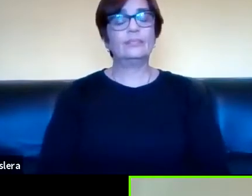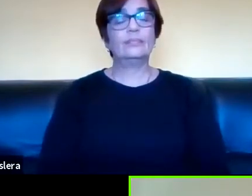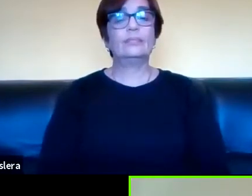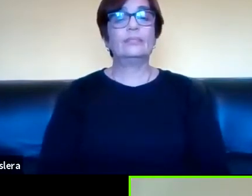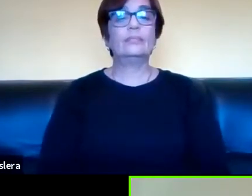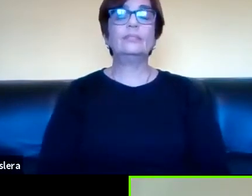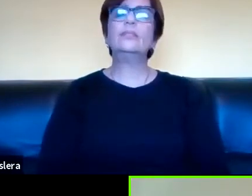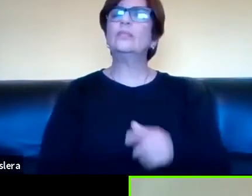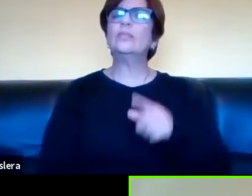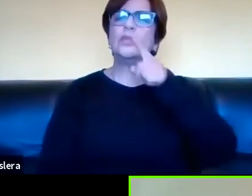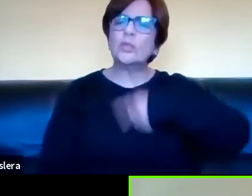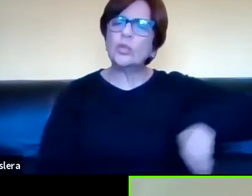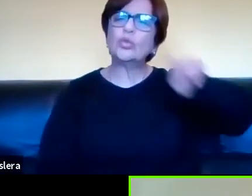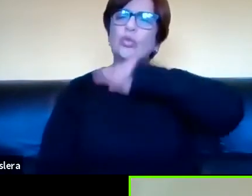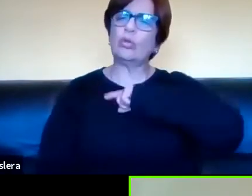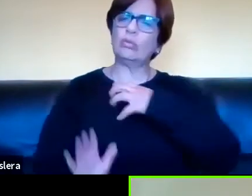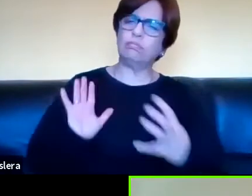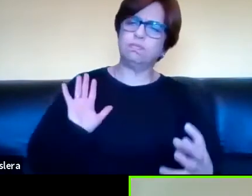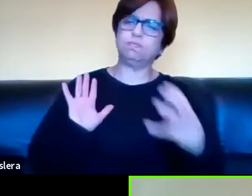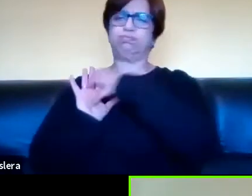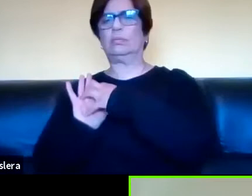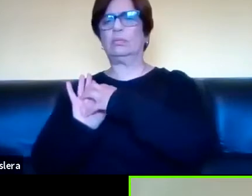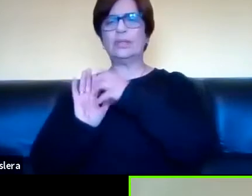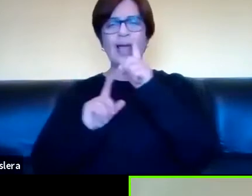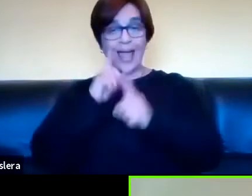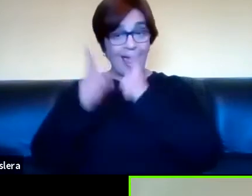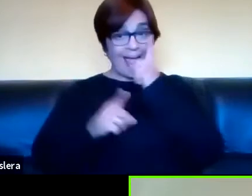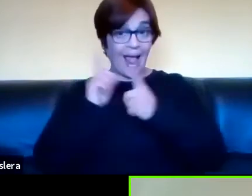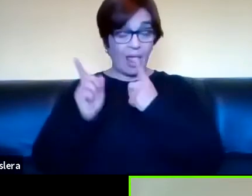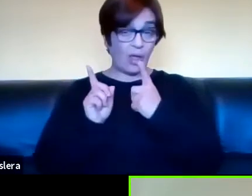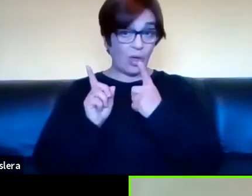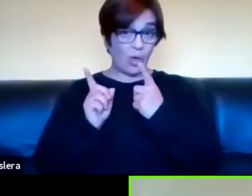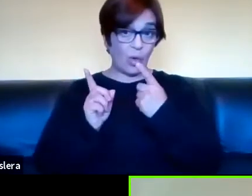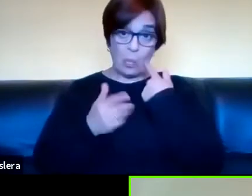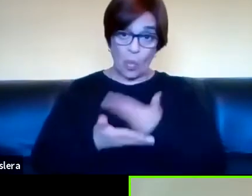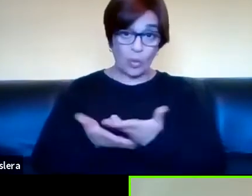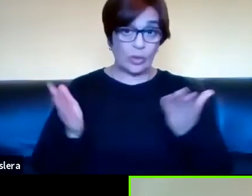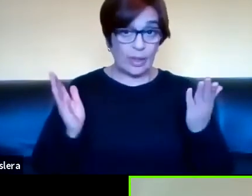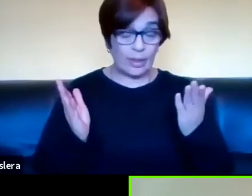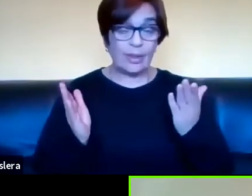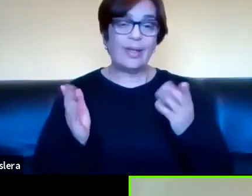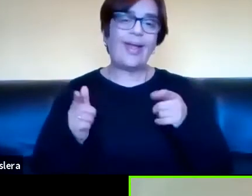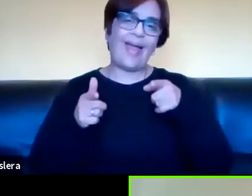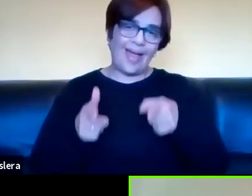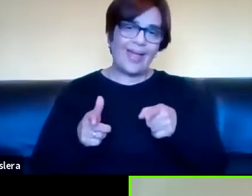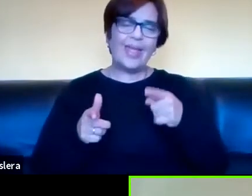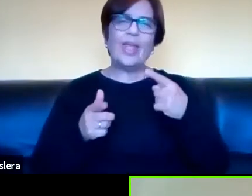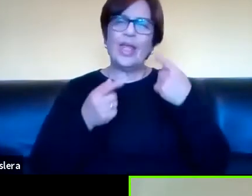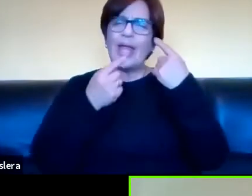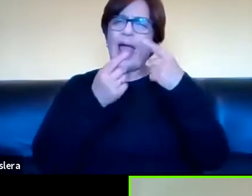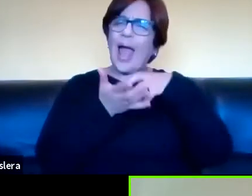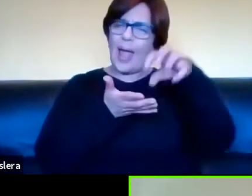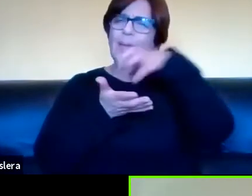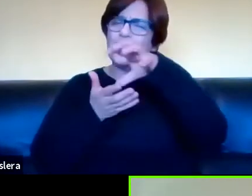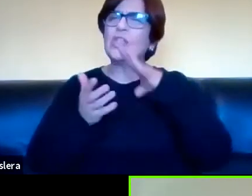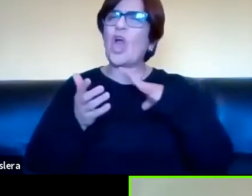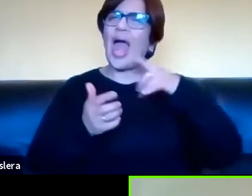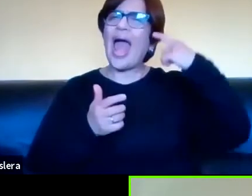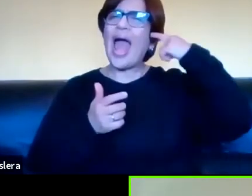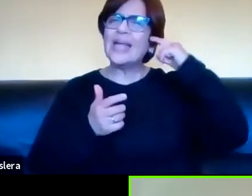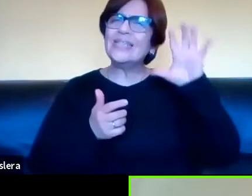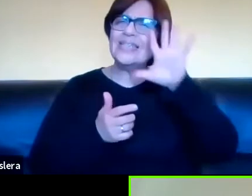cuando nosotros representamos ahí obviamente que hay elementos psicolingüísticos que están en juego.